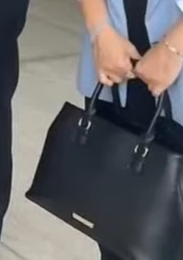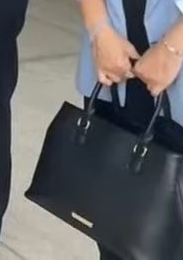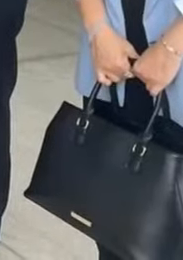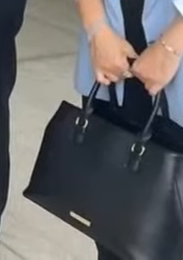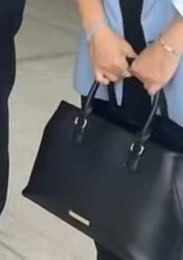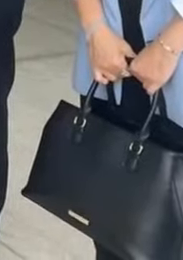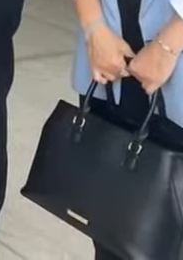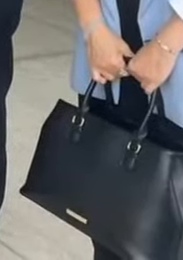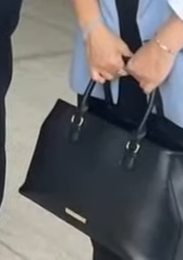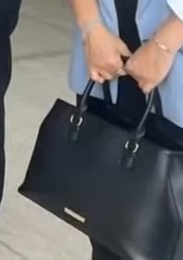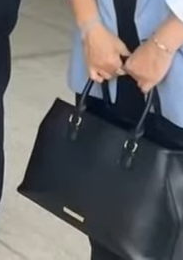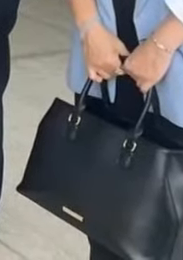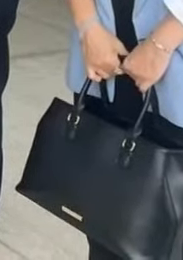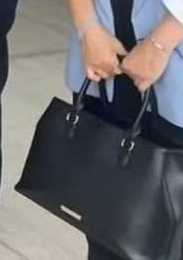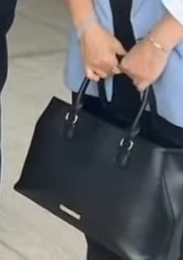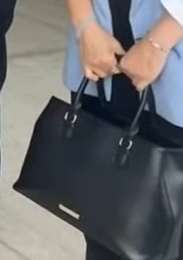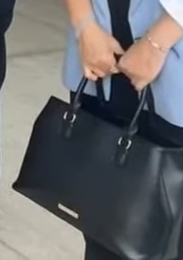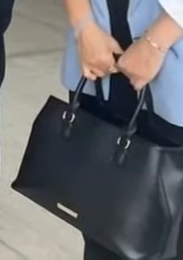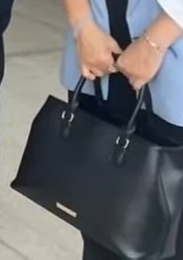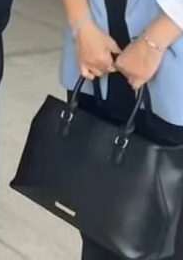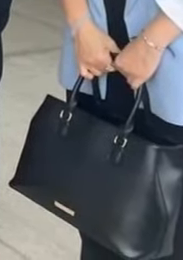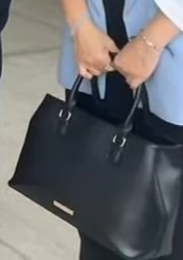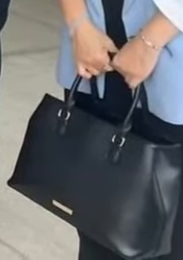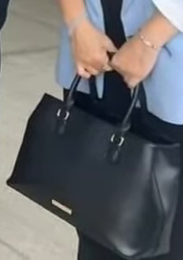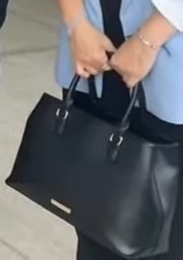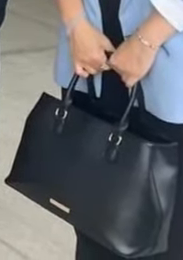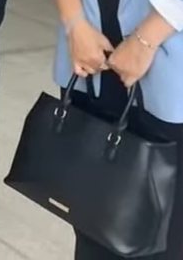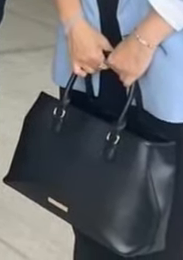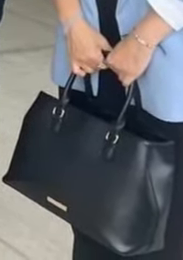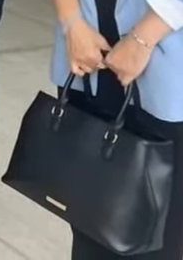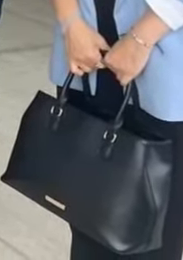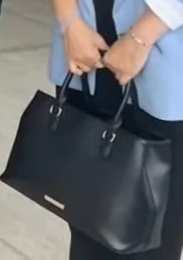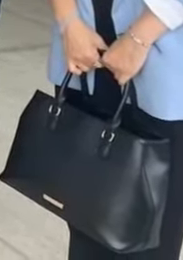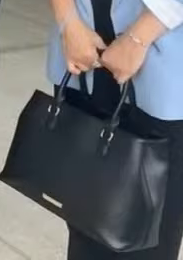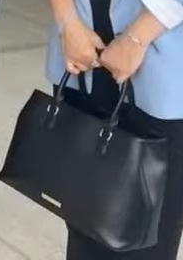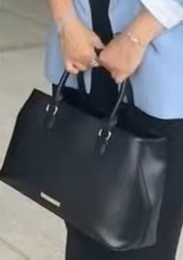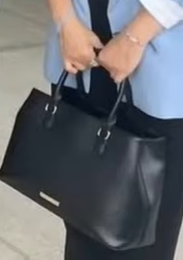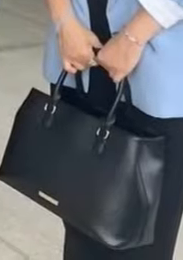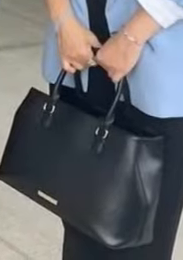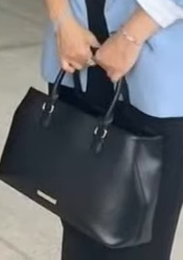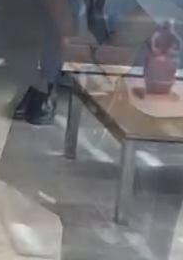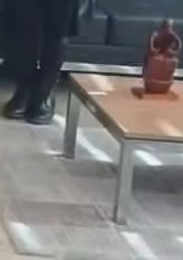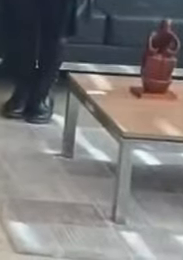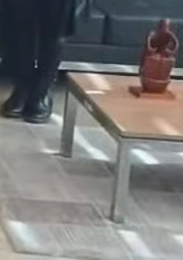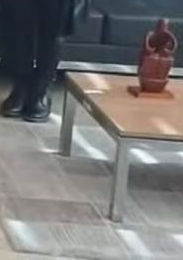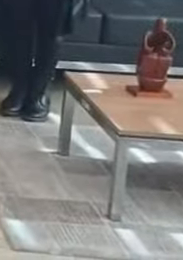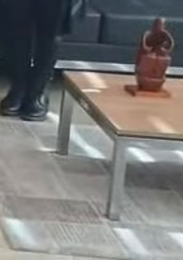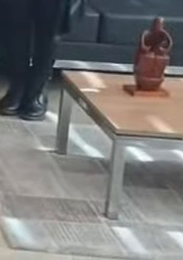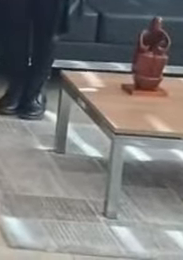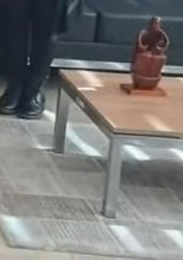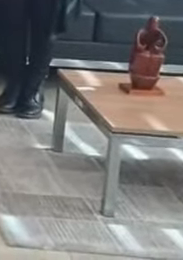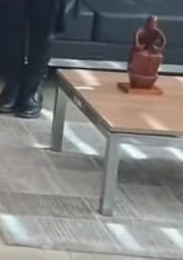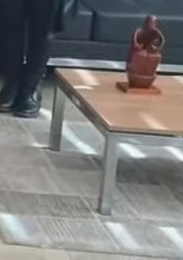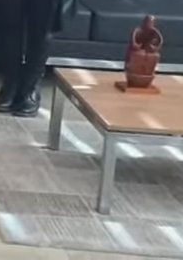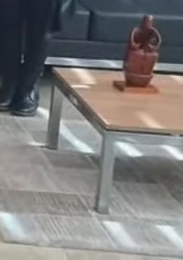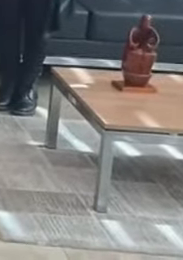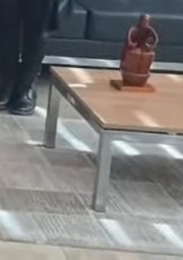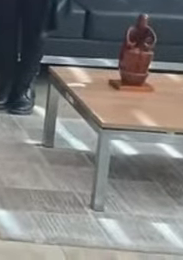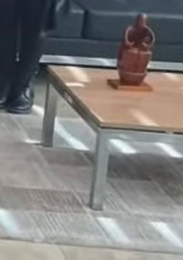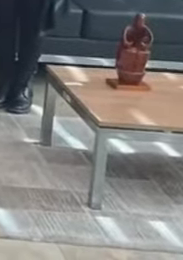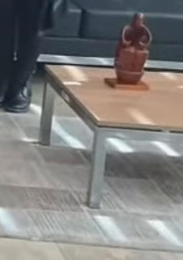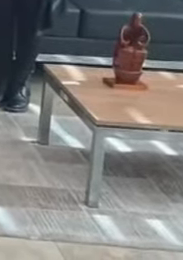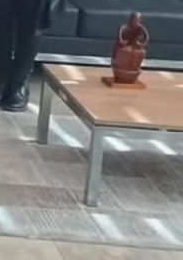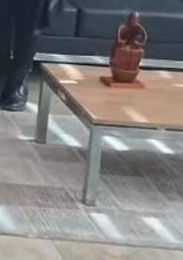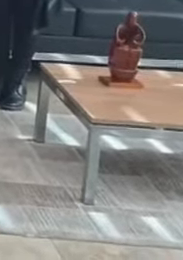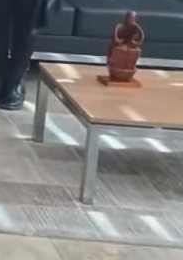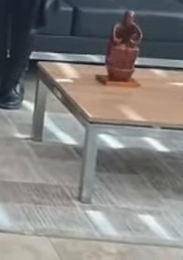llegó al país el personal diplomático que elaboraba en la embajada mexicana ubicada en Ecuador los funcionarios ofrecieron una conferencia con